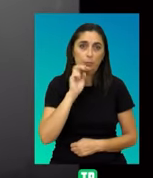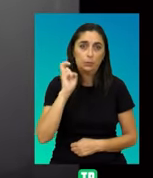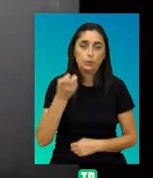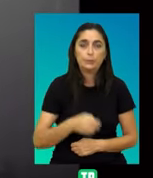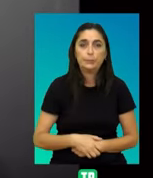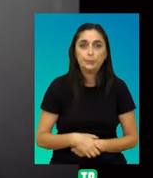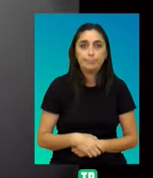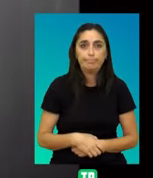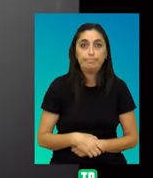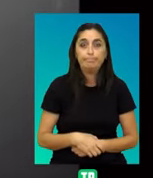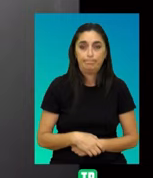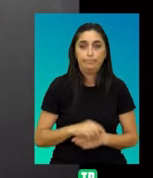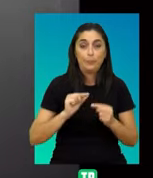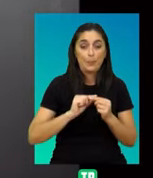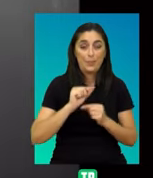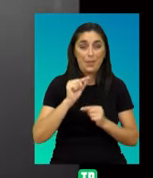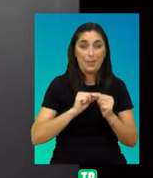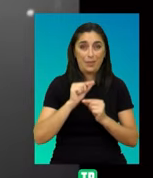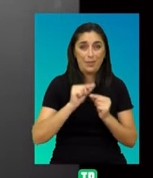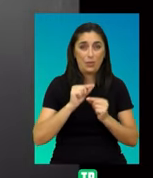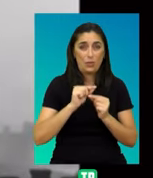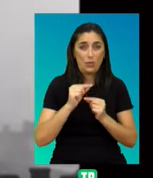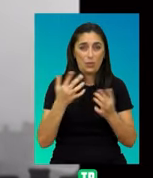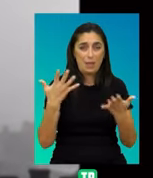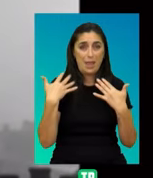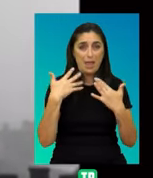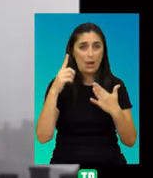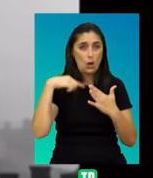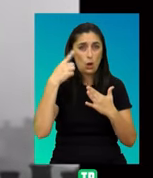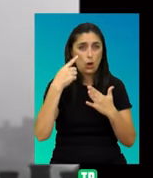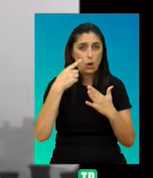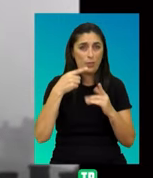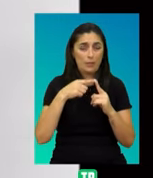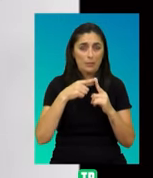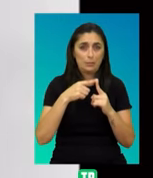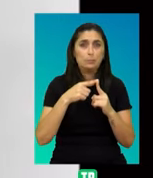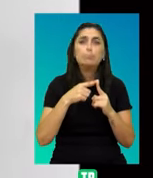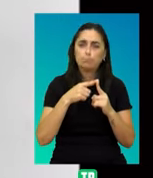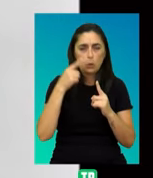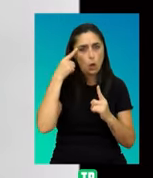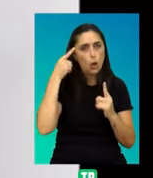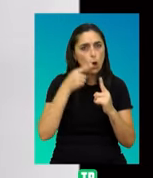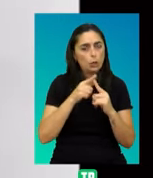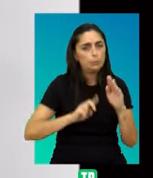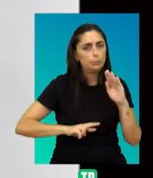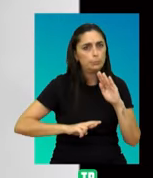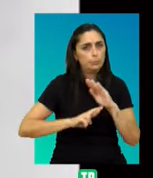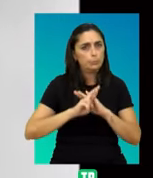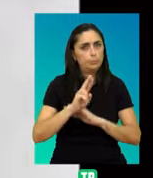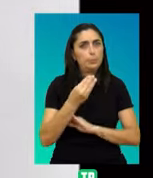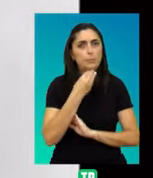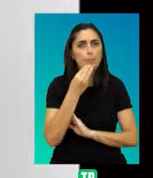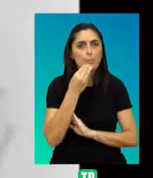Las prácticas de medición por parte de la ciudadanía de la calidad del aire en Londres contribuyeron a mejorarla, tanto a través de la